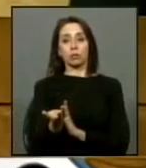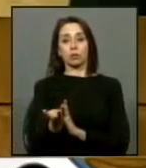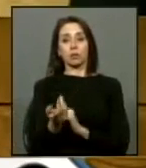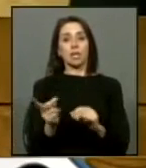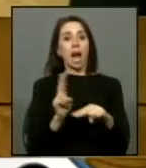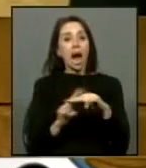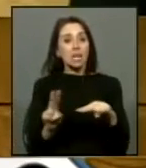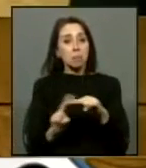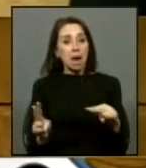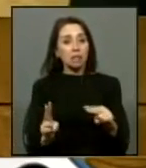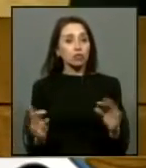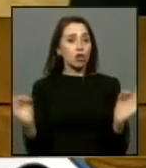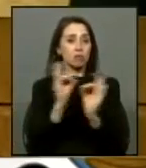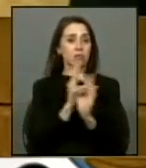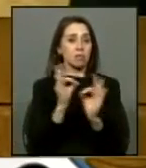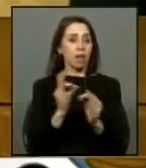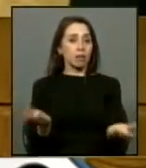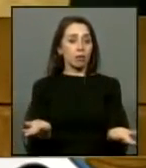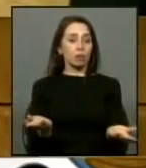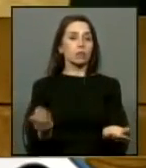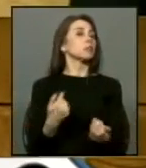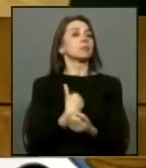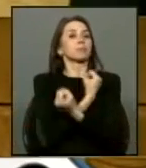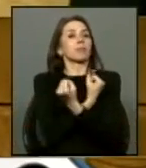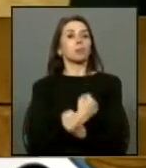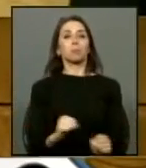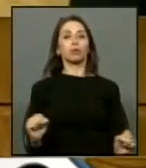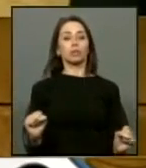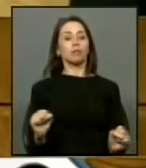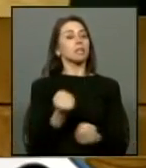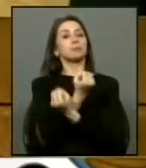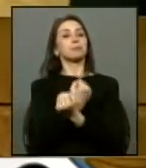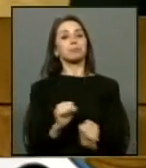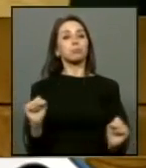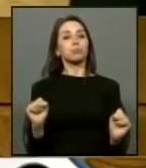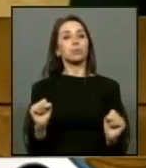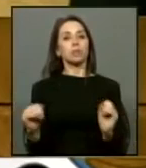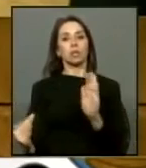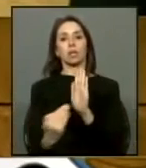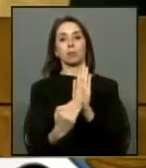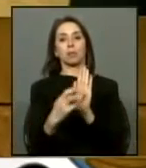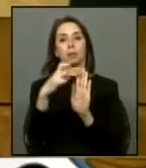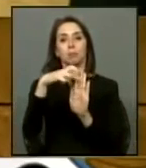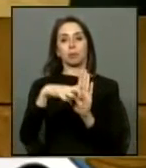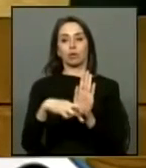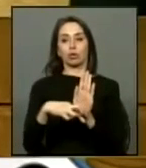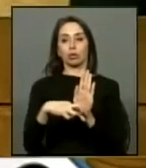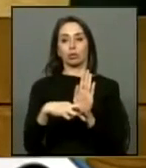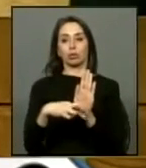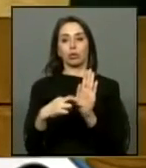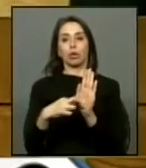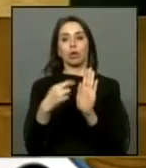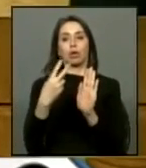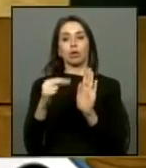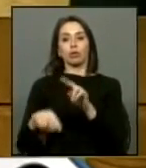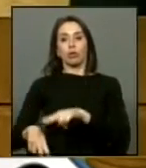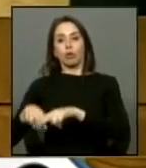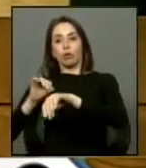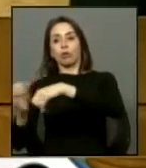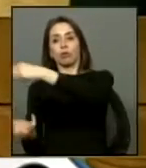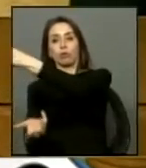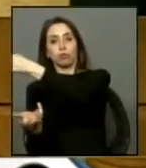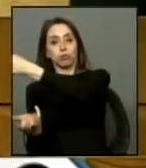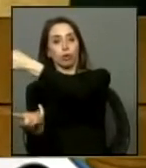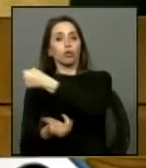nada por lo tanto me es imposible imposible apoyar un proyecto que no reinvierta esos recursos son las